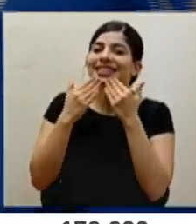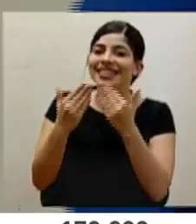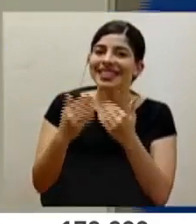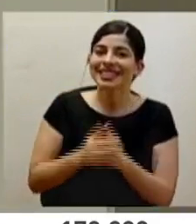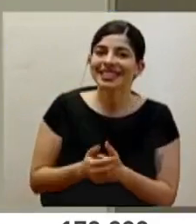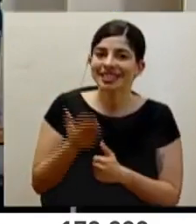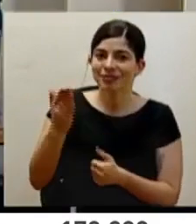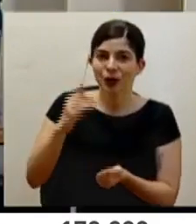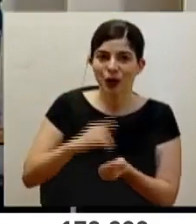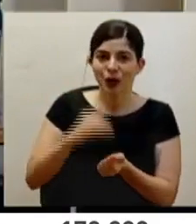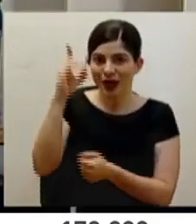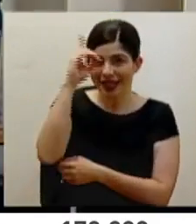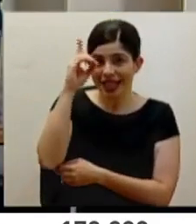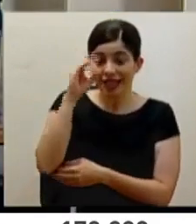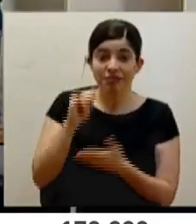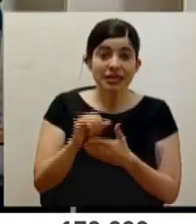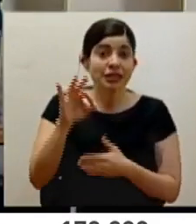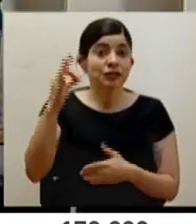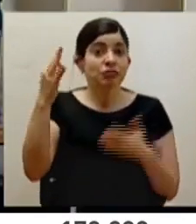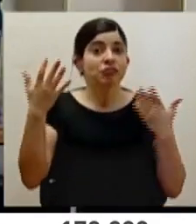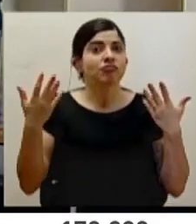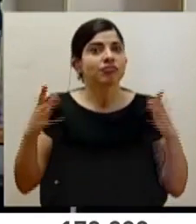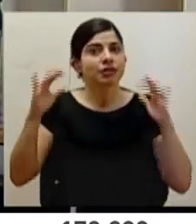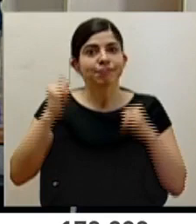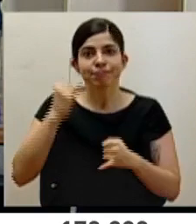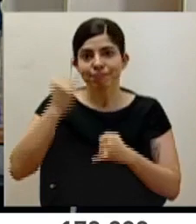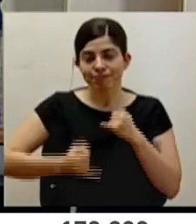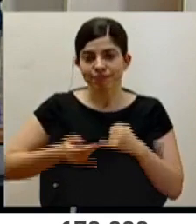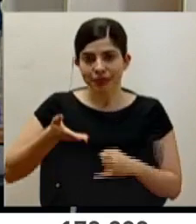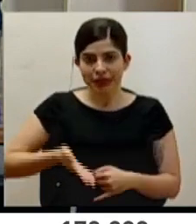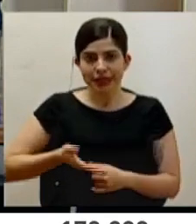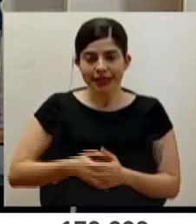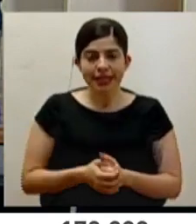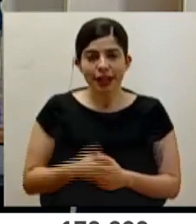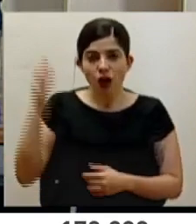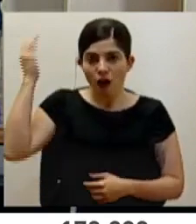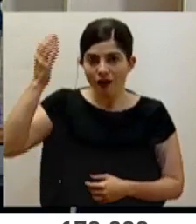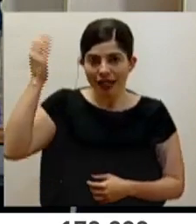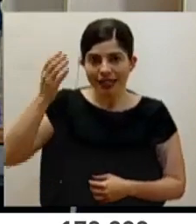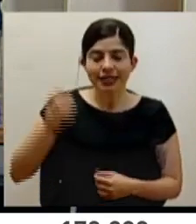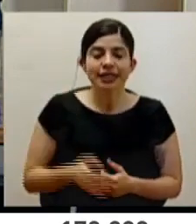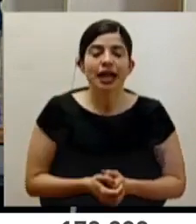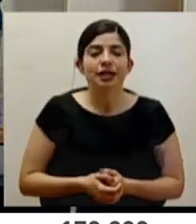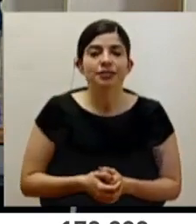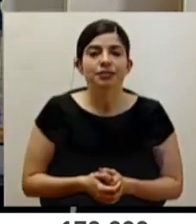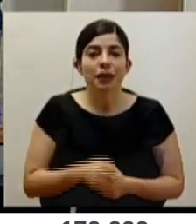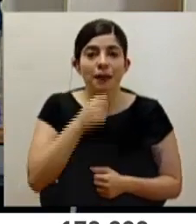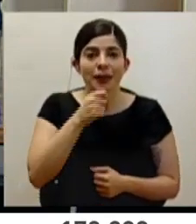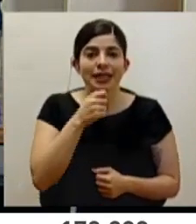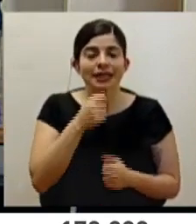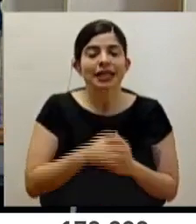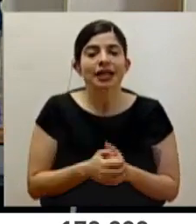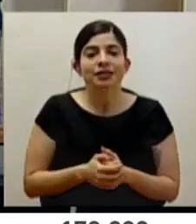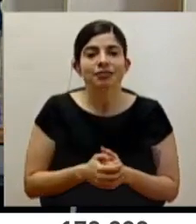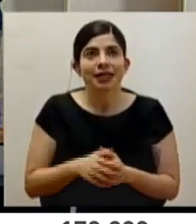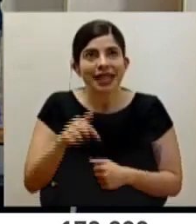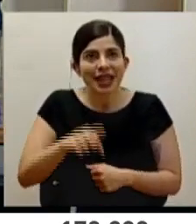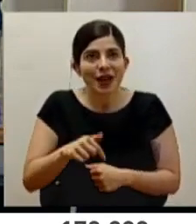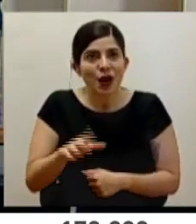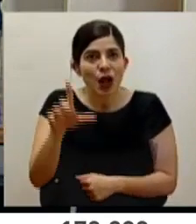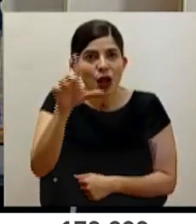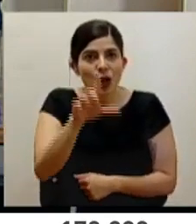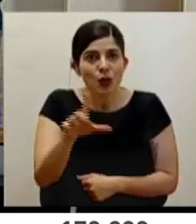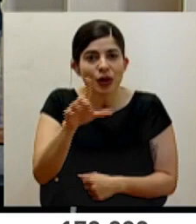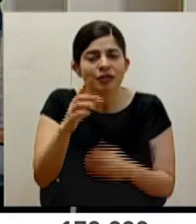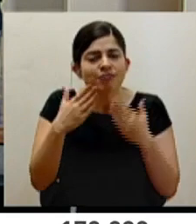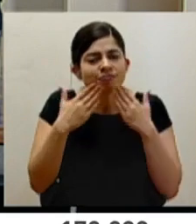gracias al doctor Salas. De esta manera estamos dando por concluida esta conferencia de prensa de este lunes.